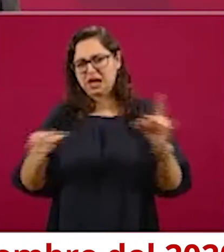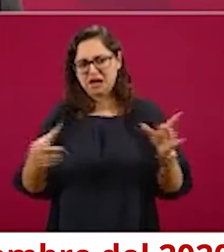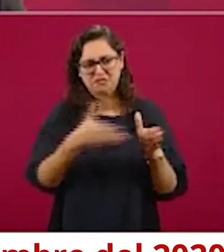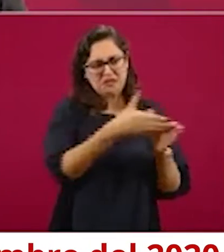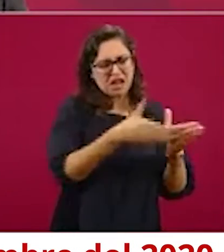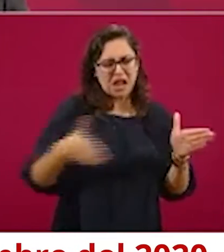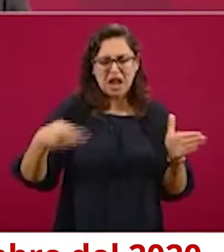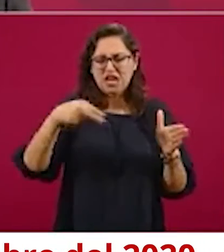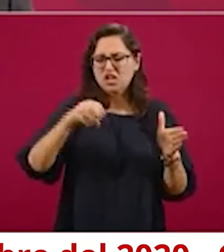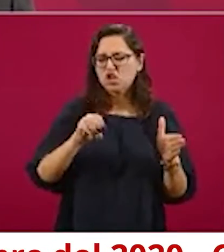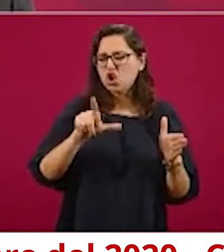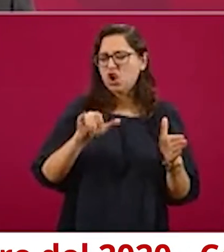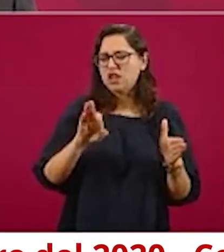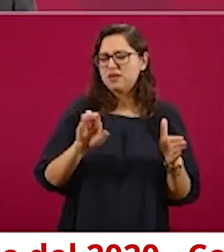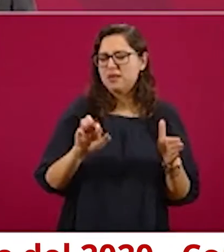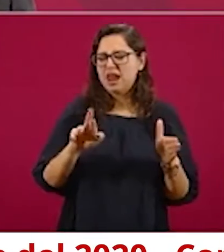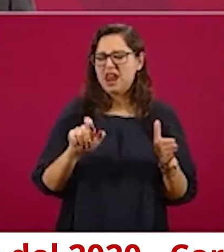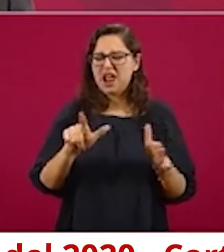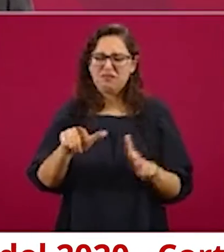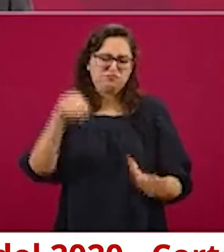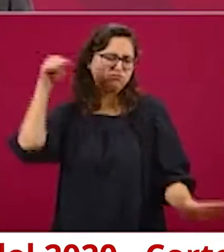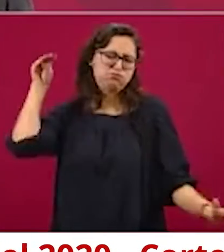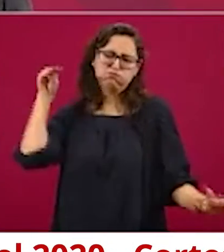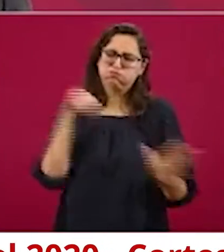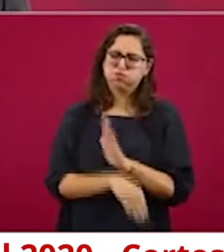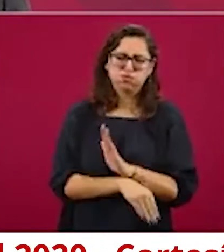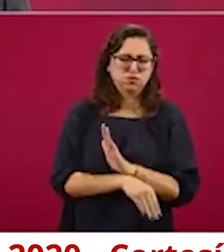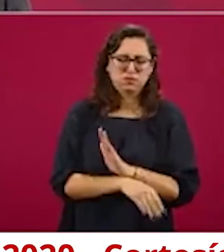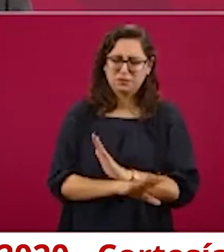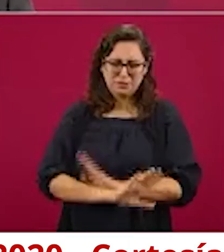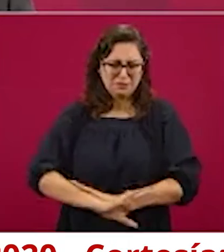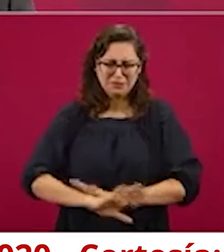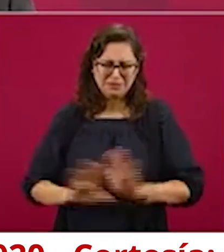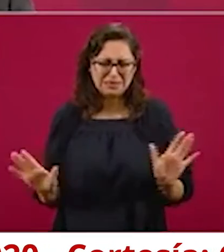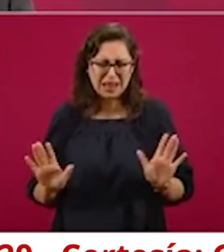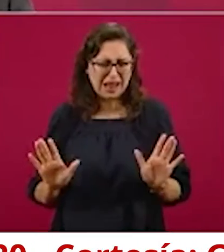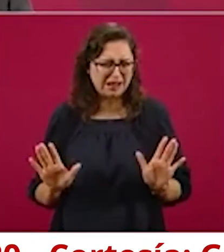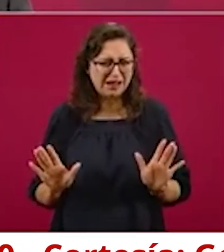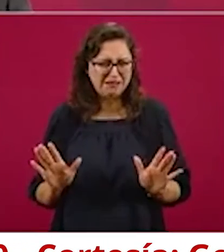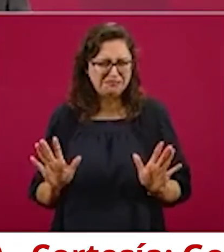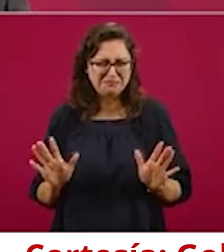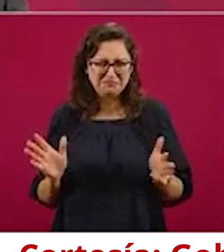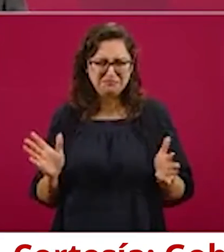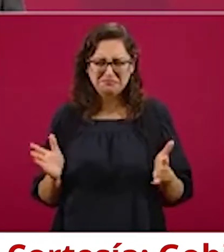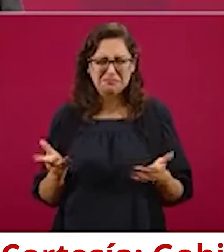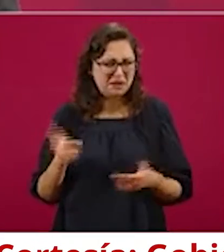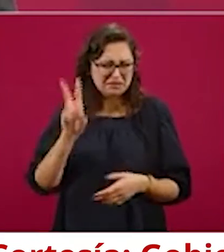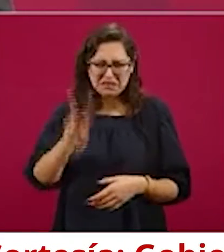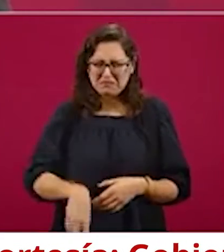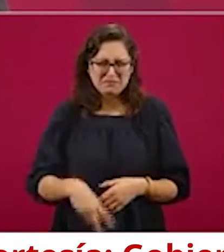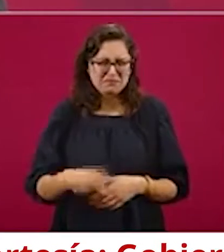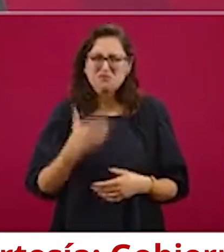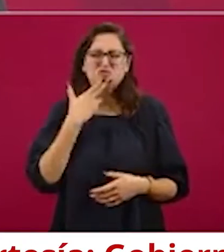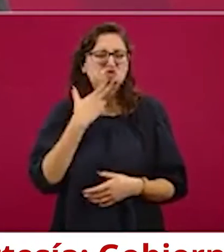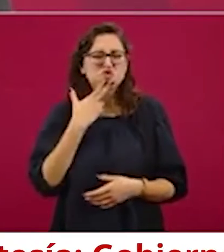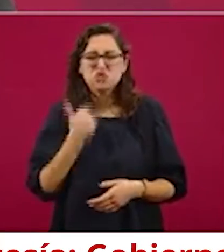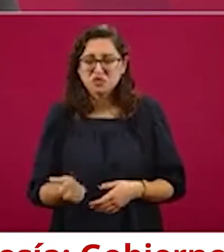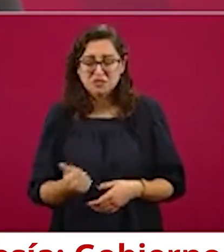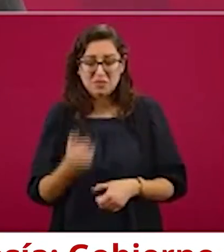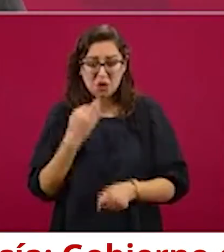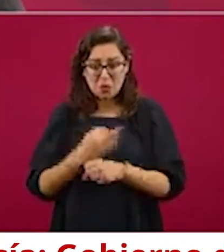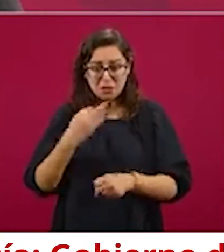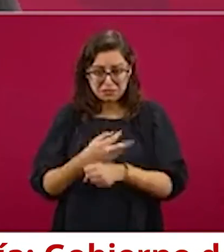No estamos en crisis económica por la pandemia.